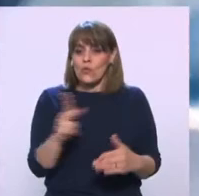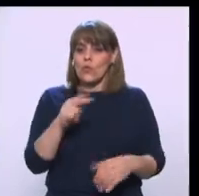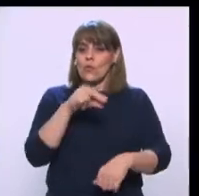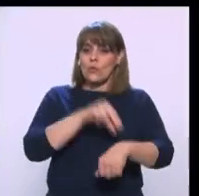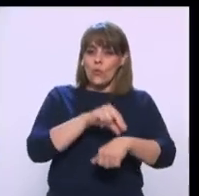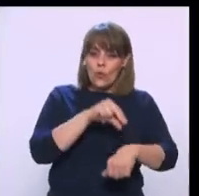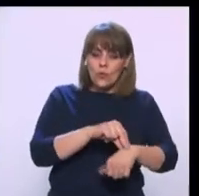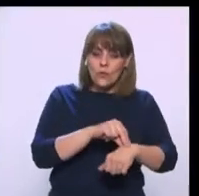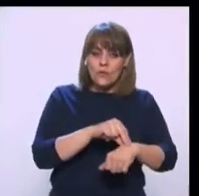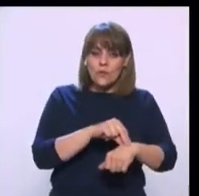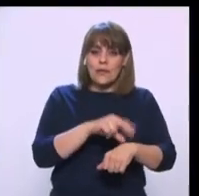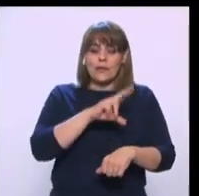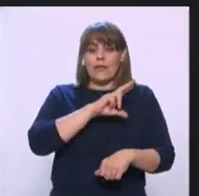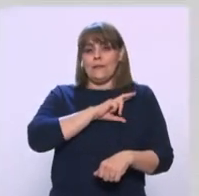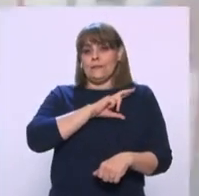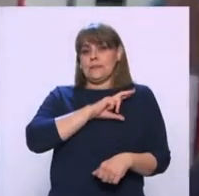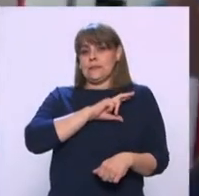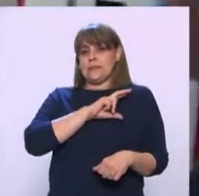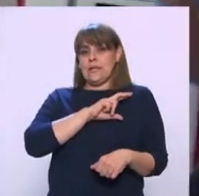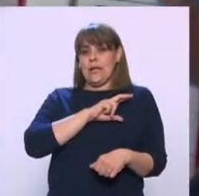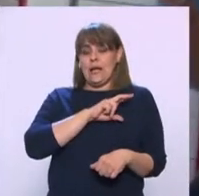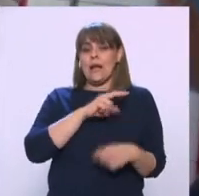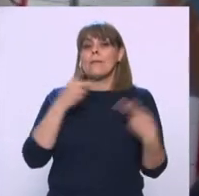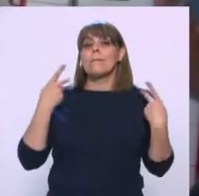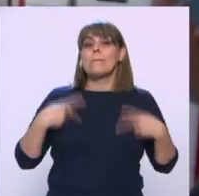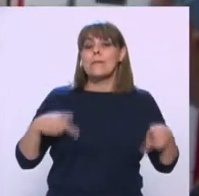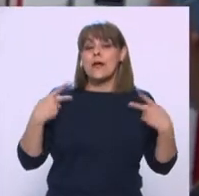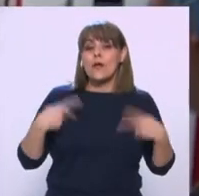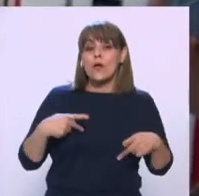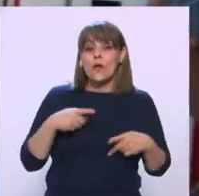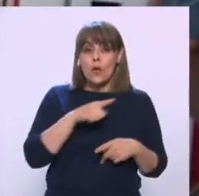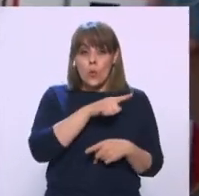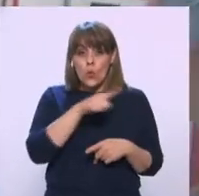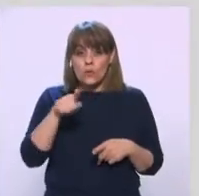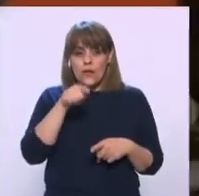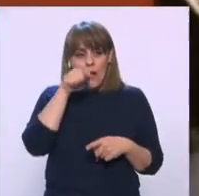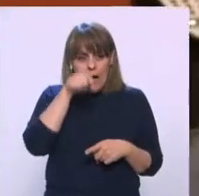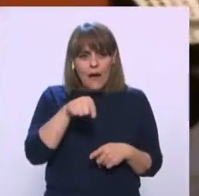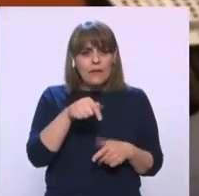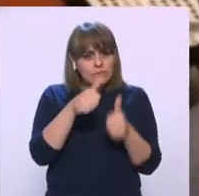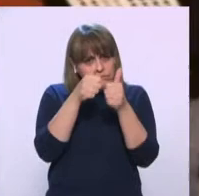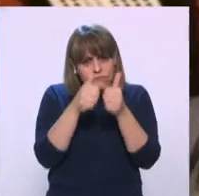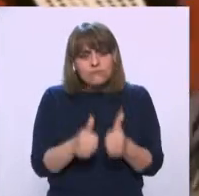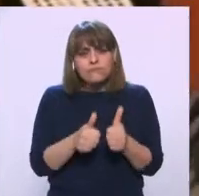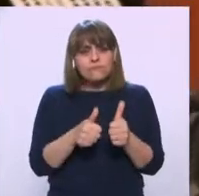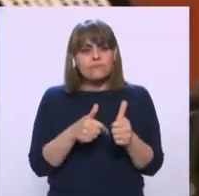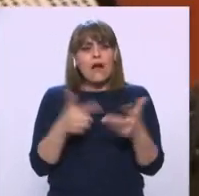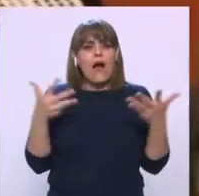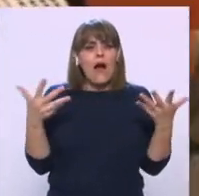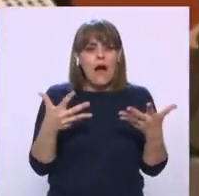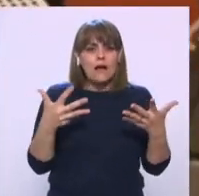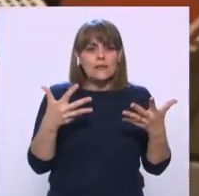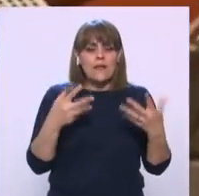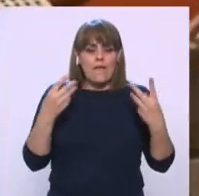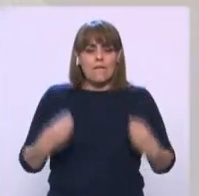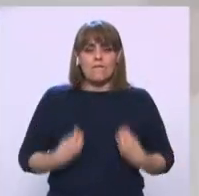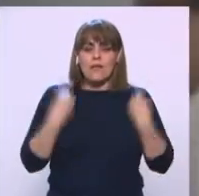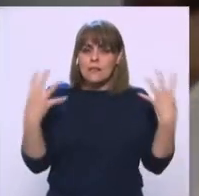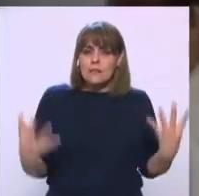en especial a quienes han estado ahí, salvando vidas,